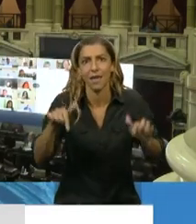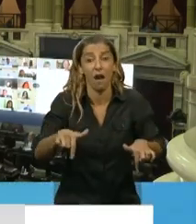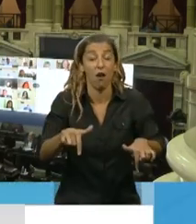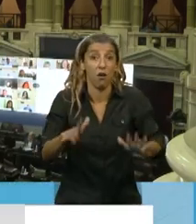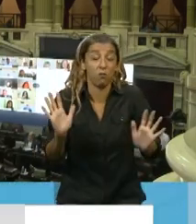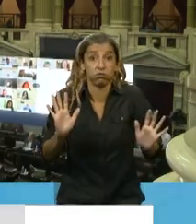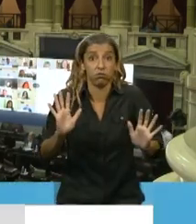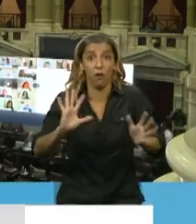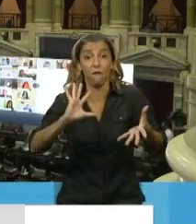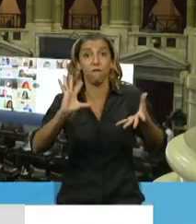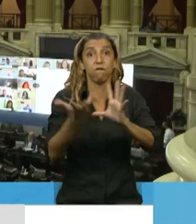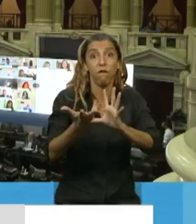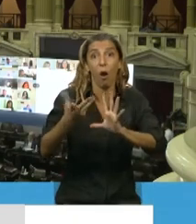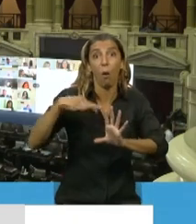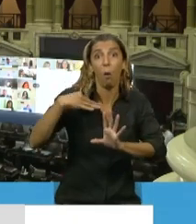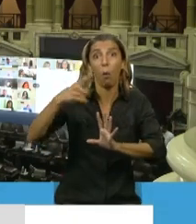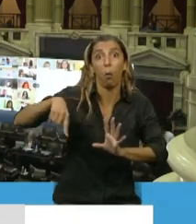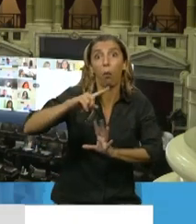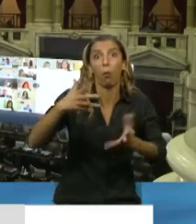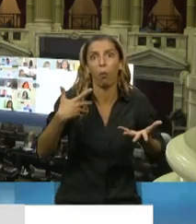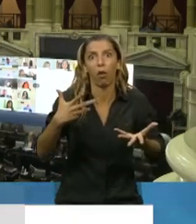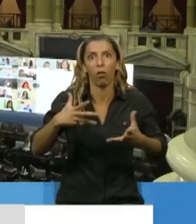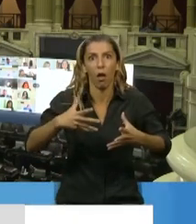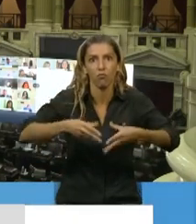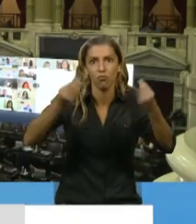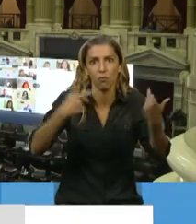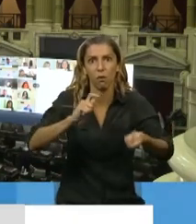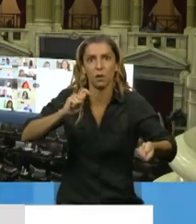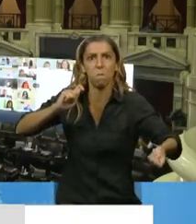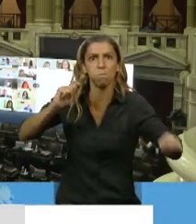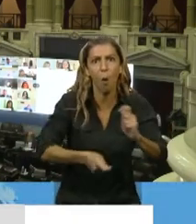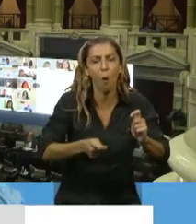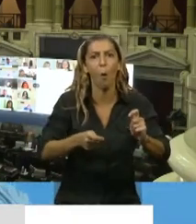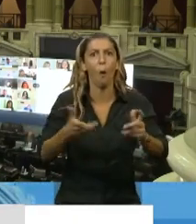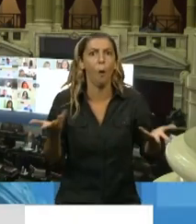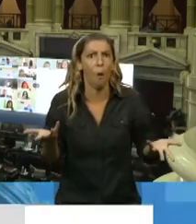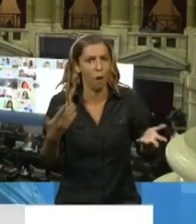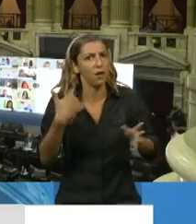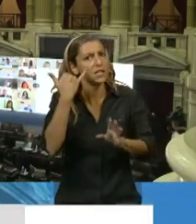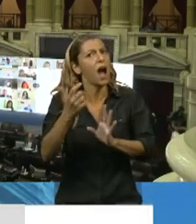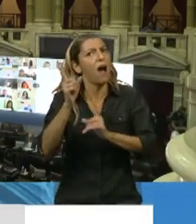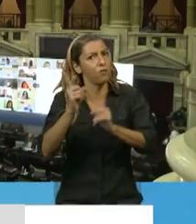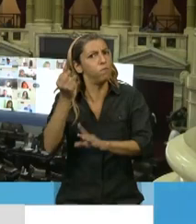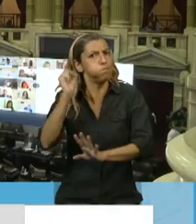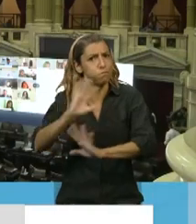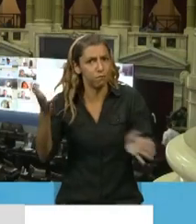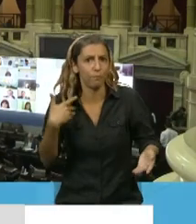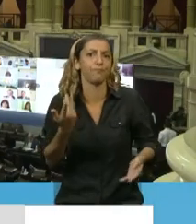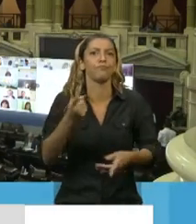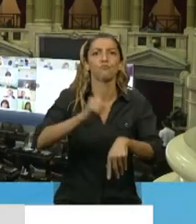hasta el momento, pero quizás nosotros los veíamos por la tele. El atentado a las Torres Gemelas, la Segunda Guerra Mundial,